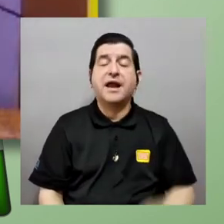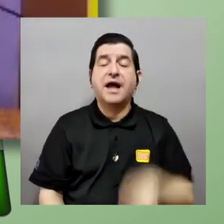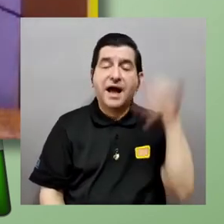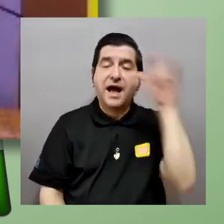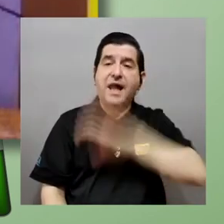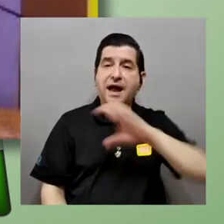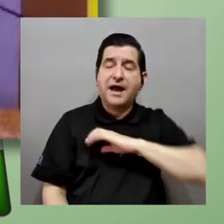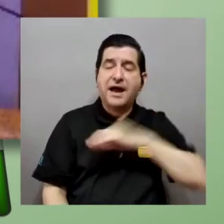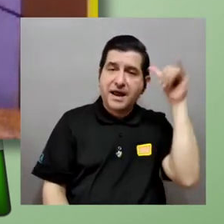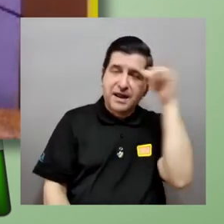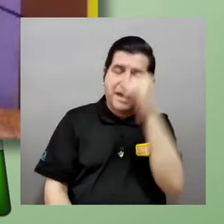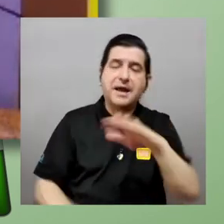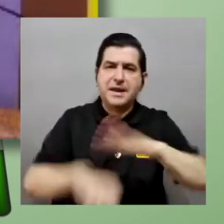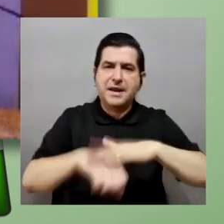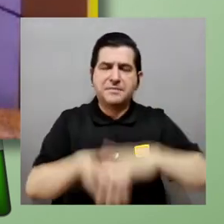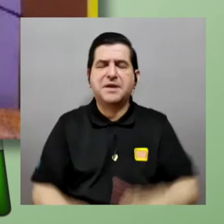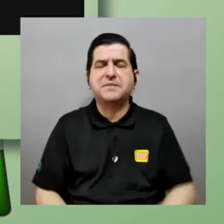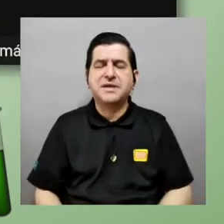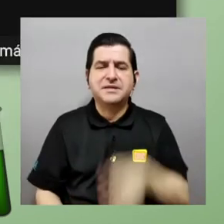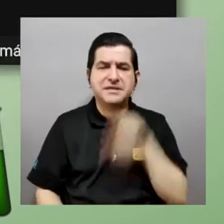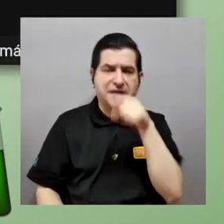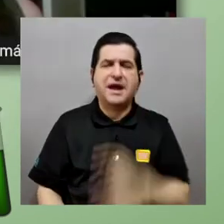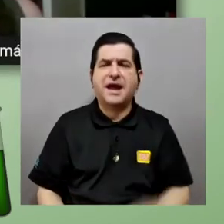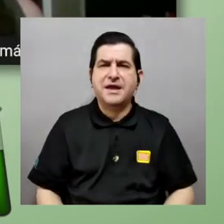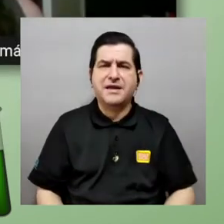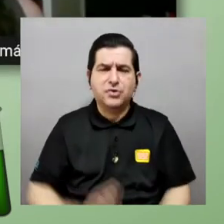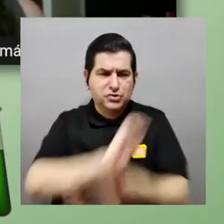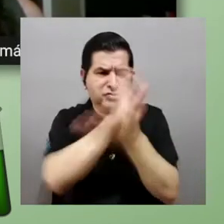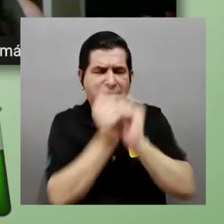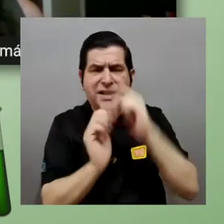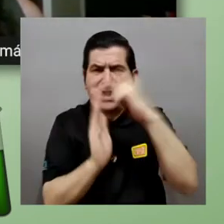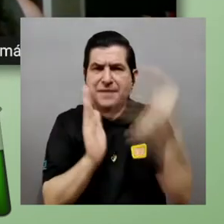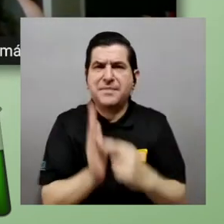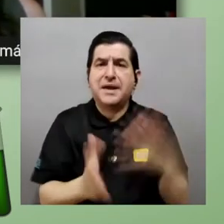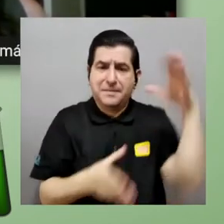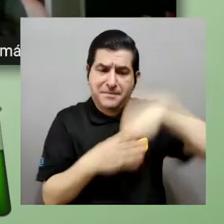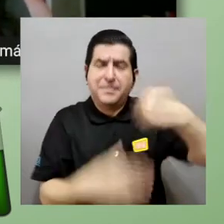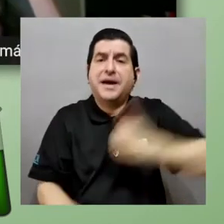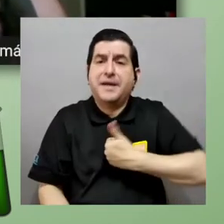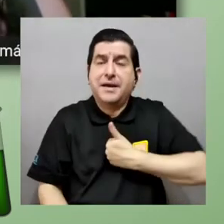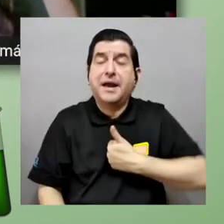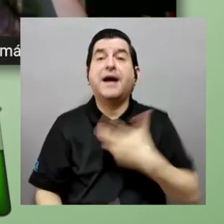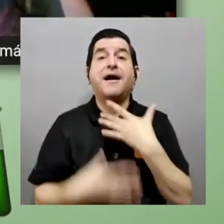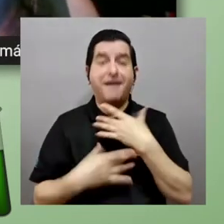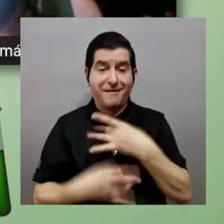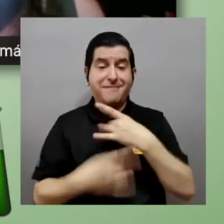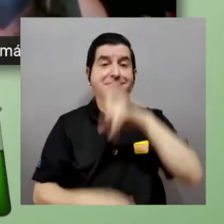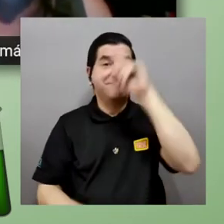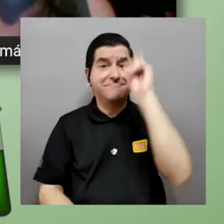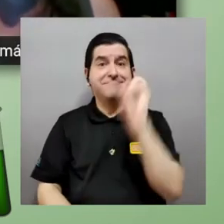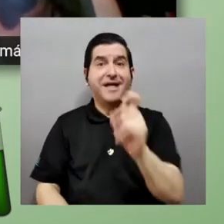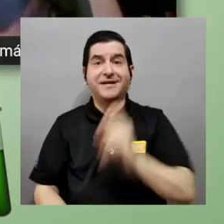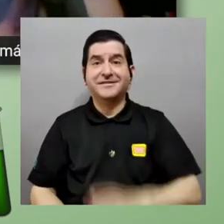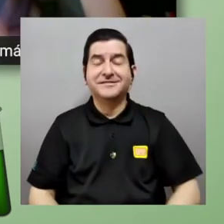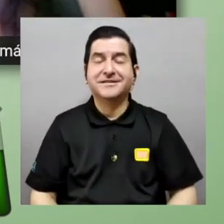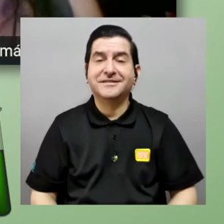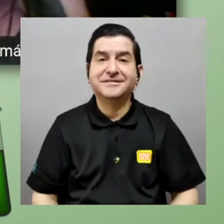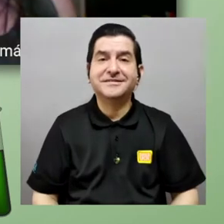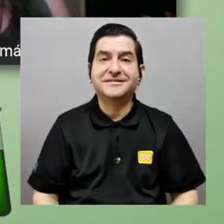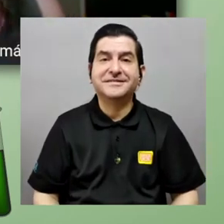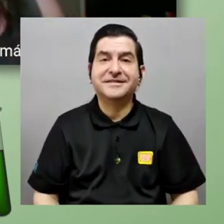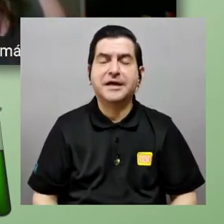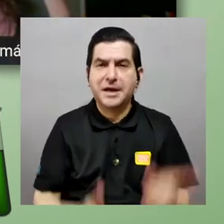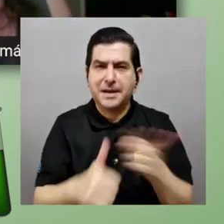permite doblar las reglas para contenerse a sí mismos hola muy buena y muy interesante tu pregunta